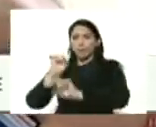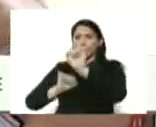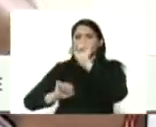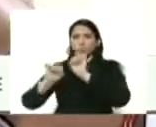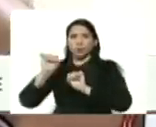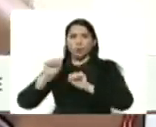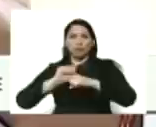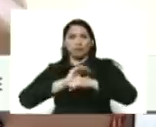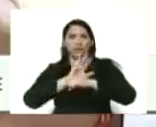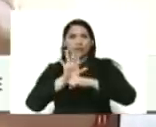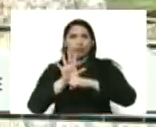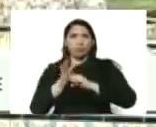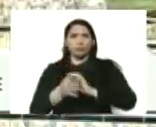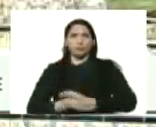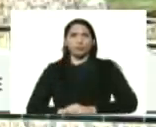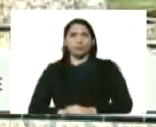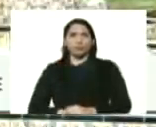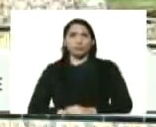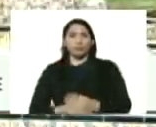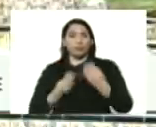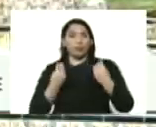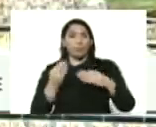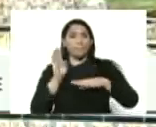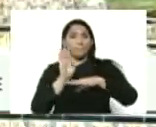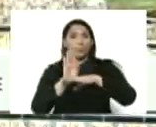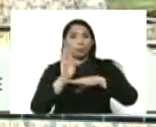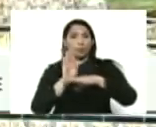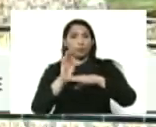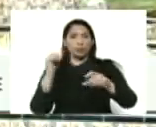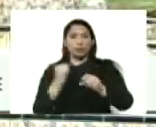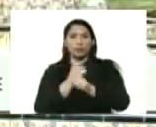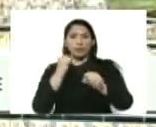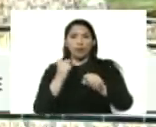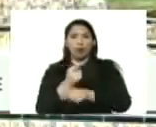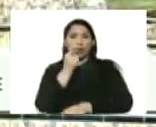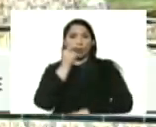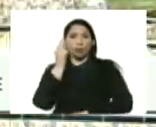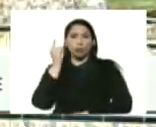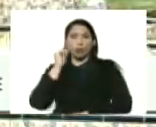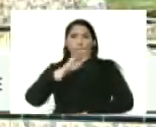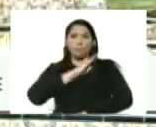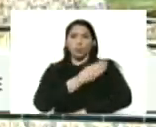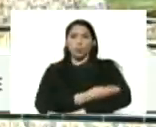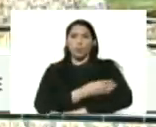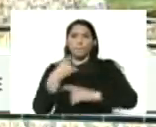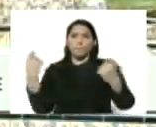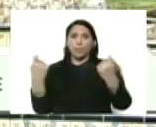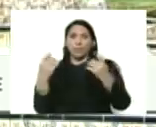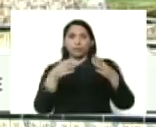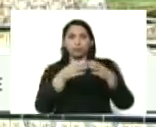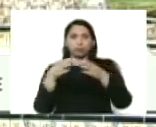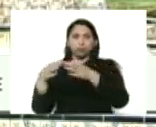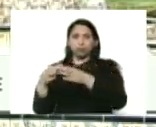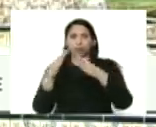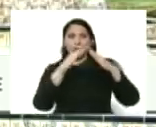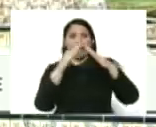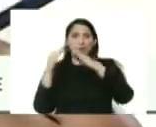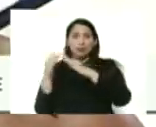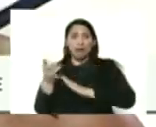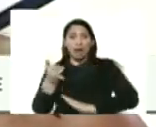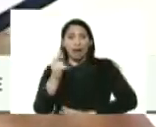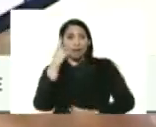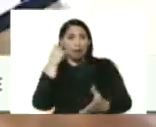COVID-19, como protección a los trabajadores, al Poder Popular, organizado y a la vivienda. Aquí está el